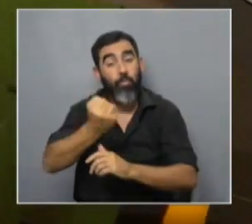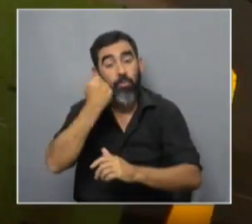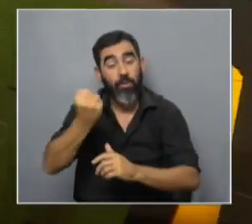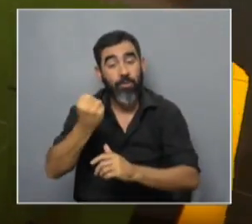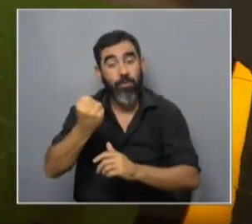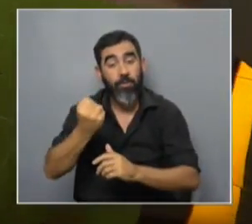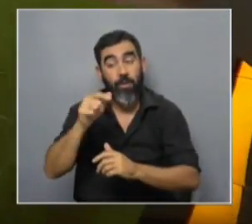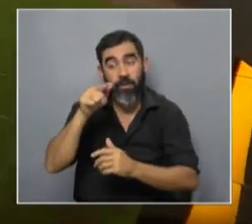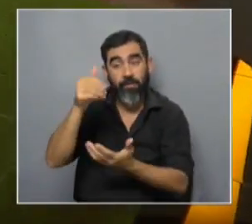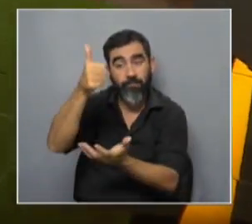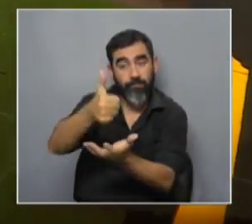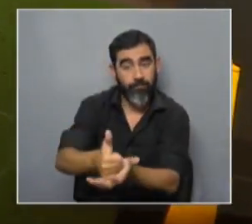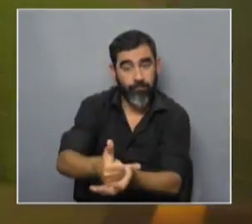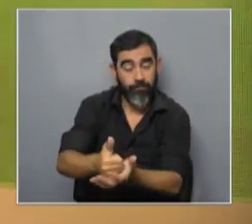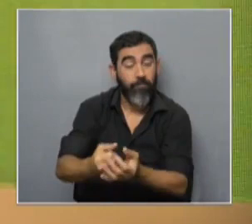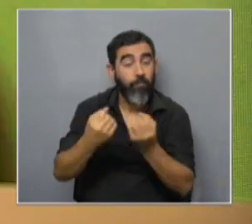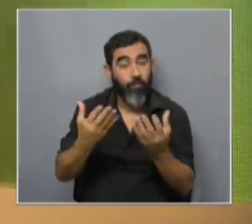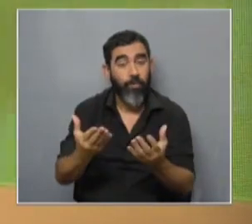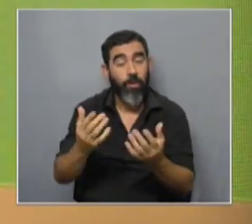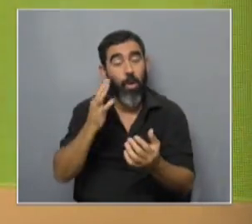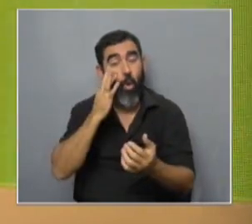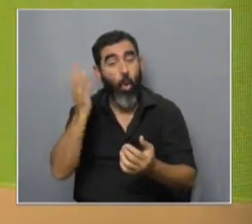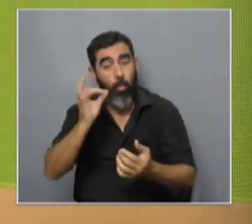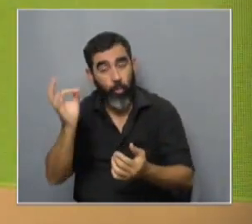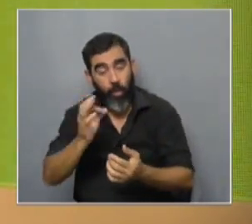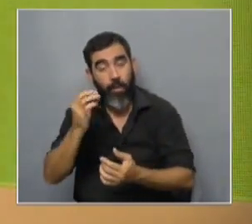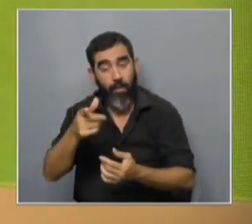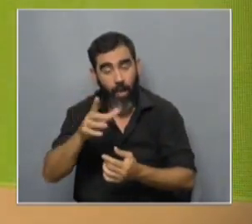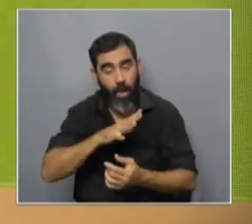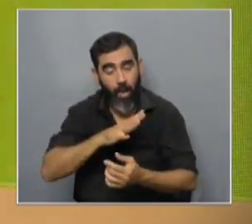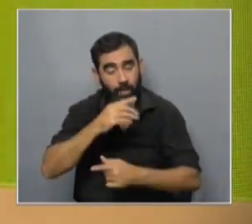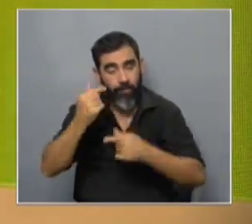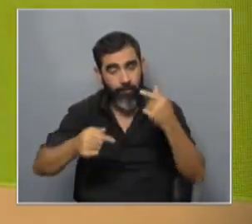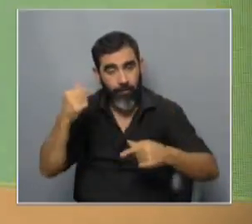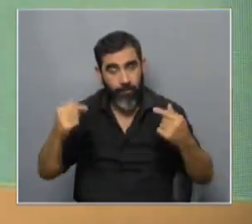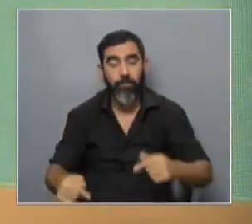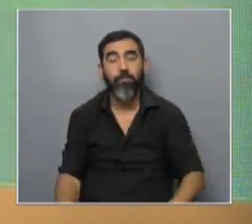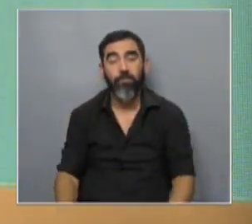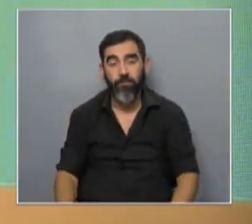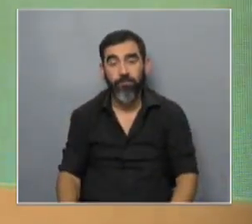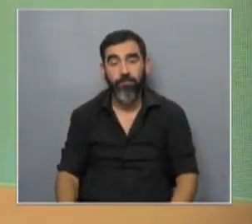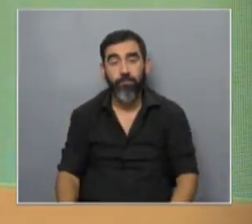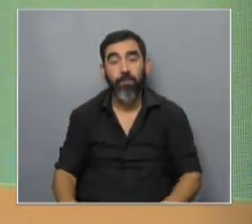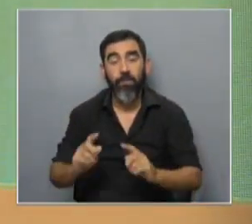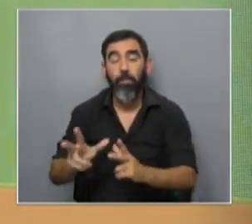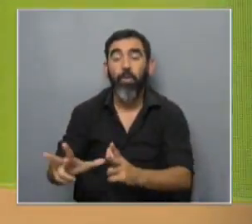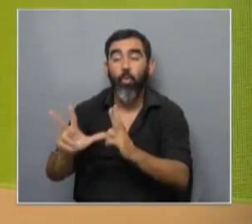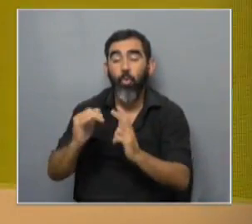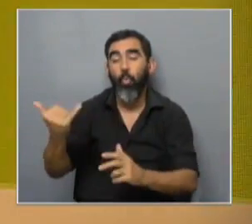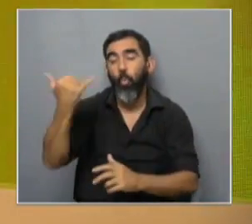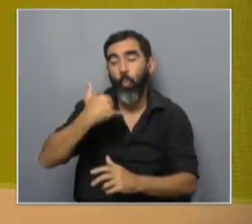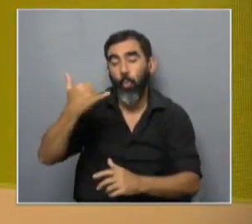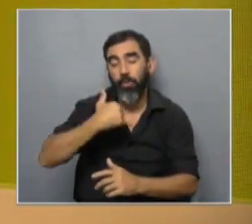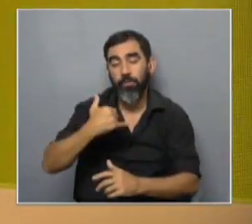esté Cufinaí por las posibilidades que justamente les brinda y bueno nos decía nos contaba que